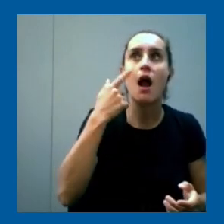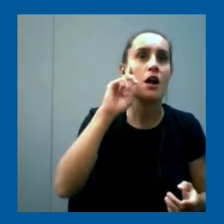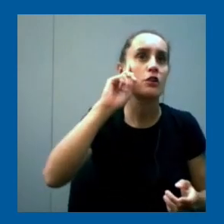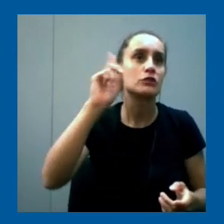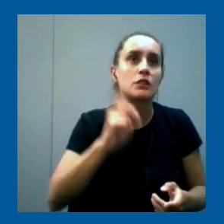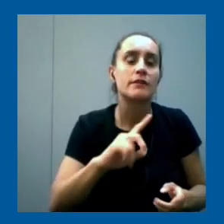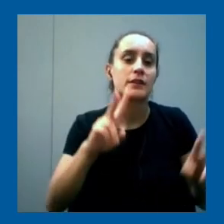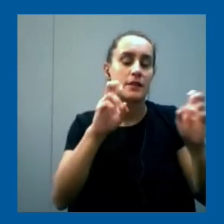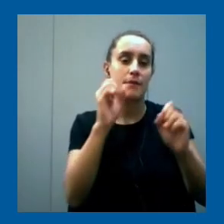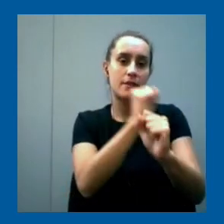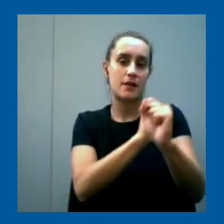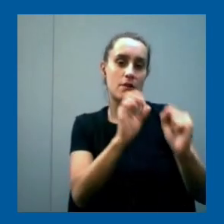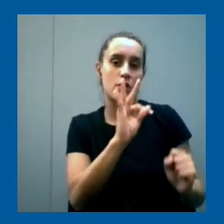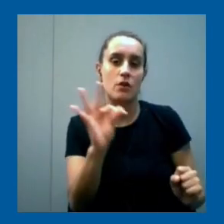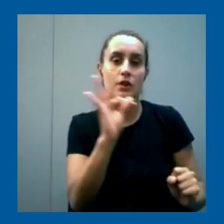tecnología.